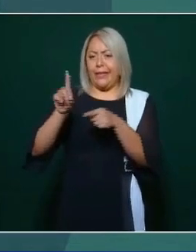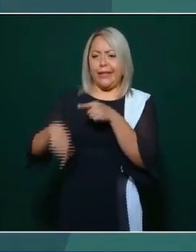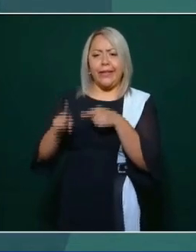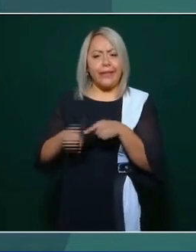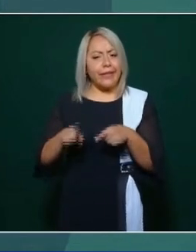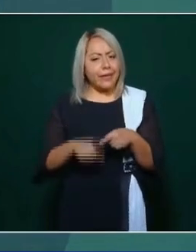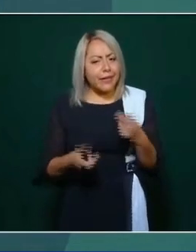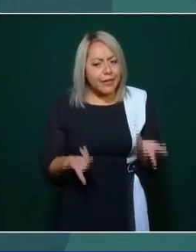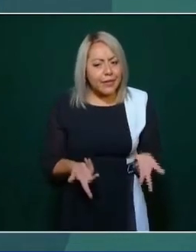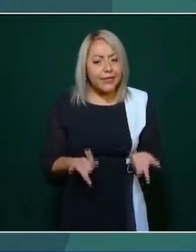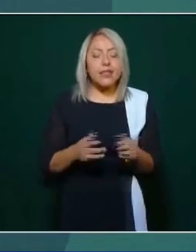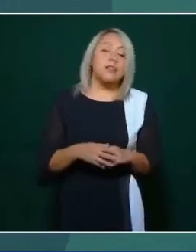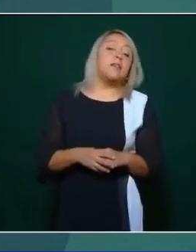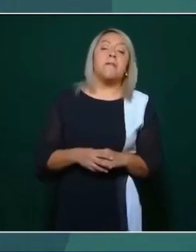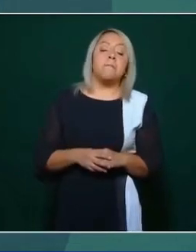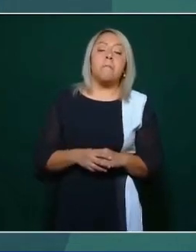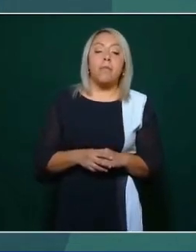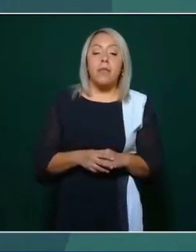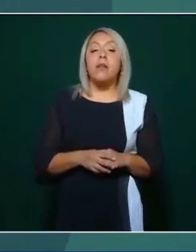los va